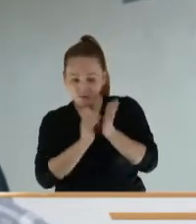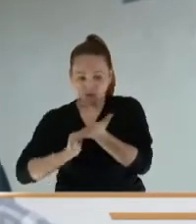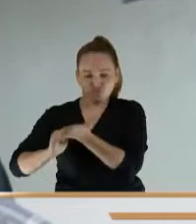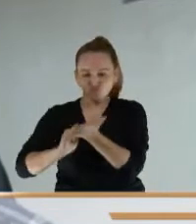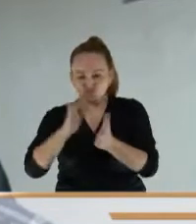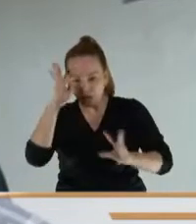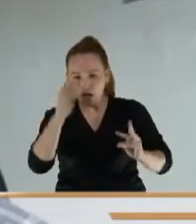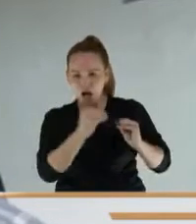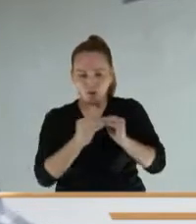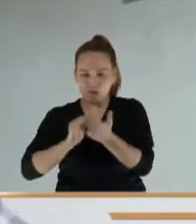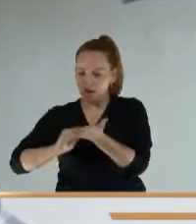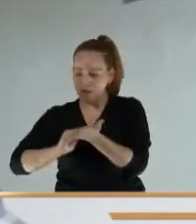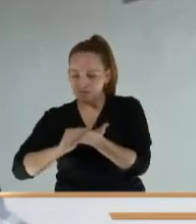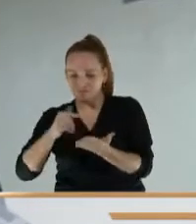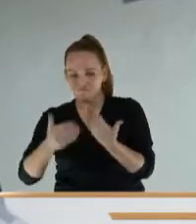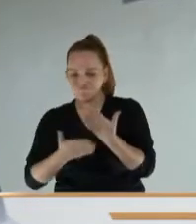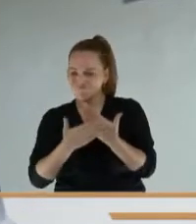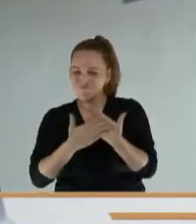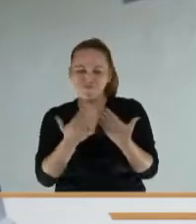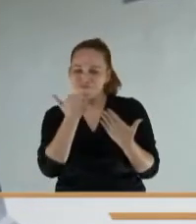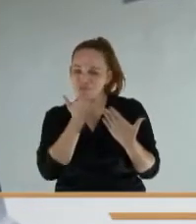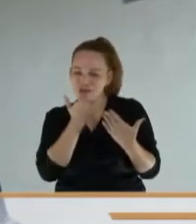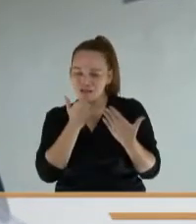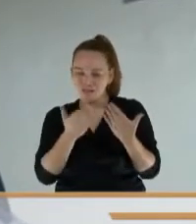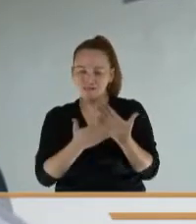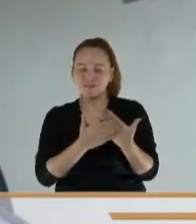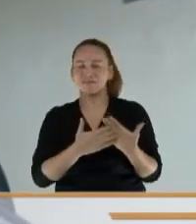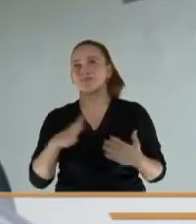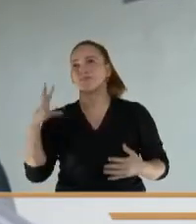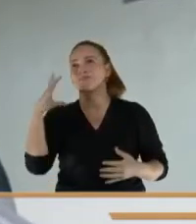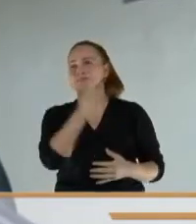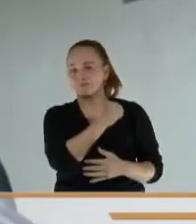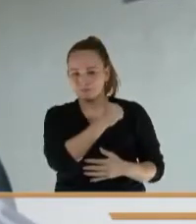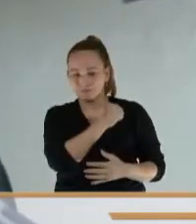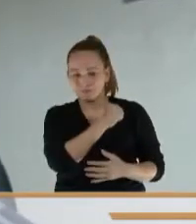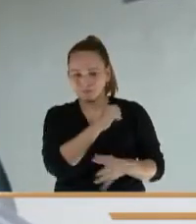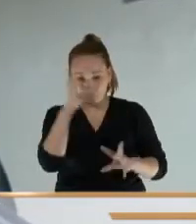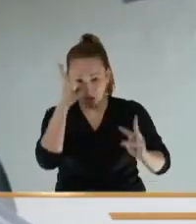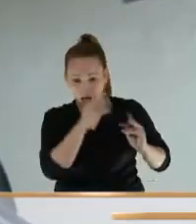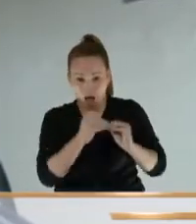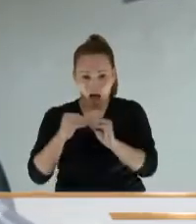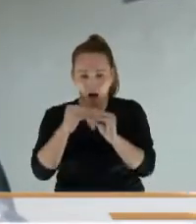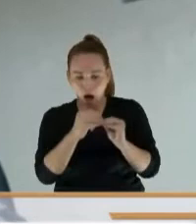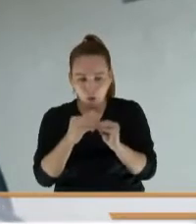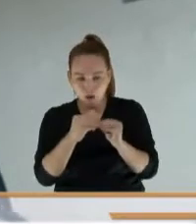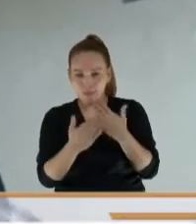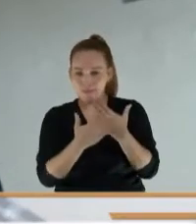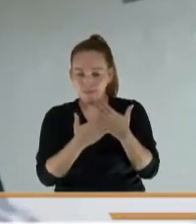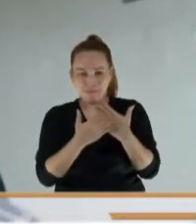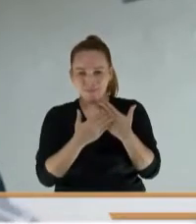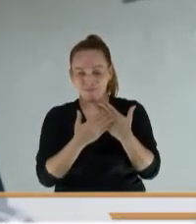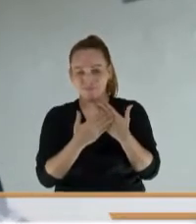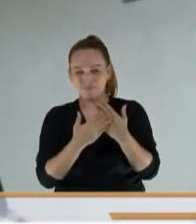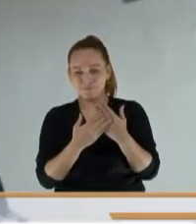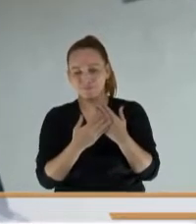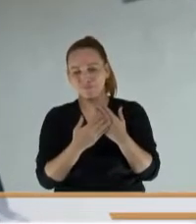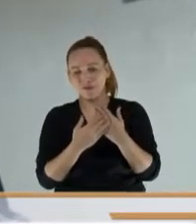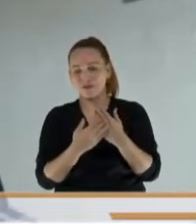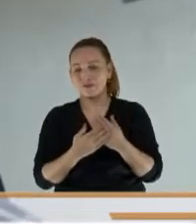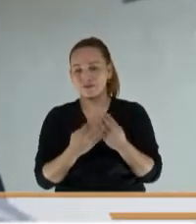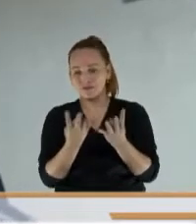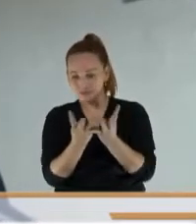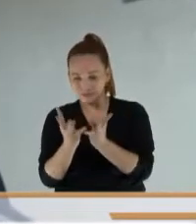no nos no se dio cuenta, no nos dimos cuenta en la conciliación de que en el Senado se había tachado